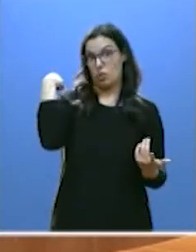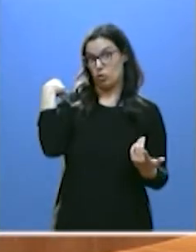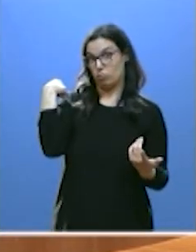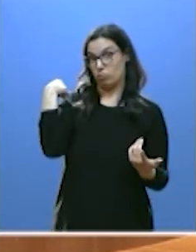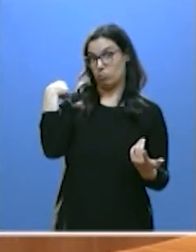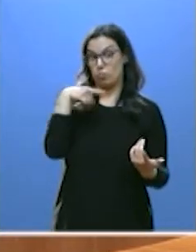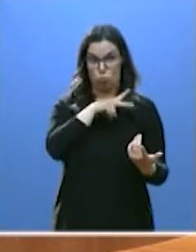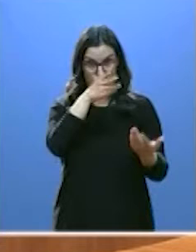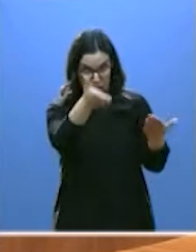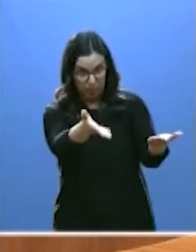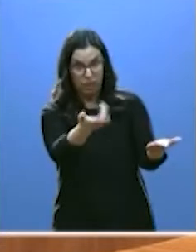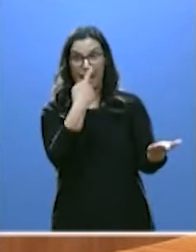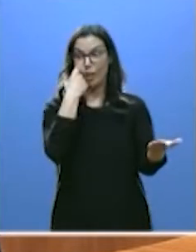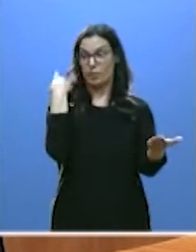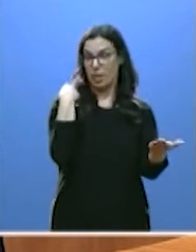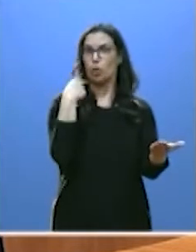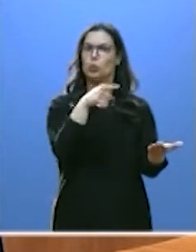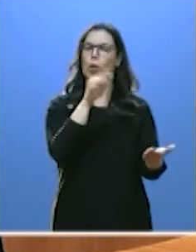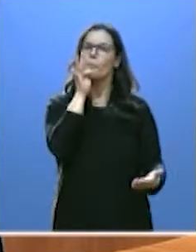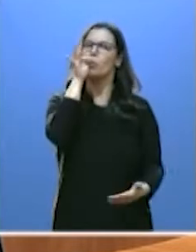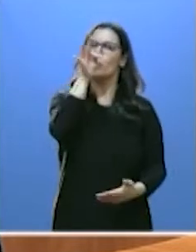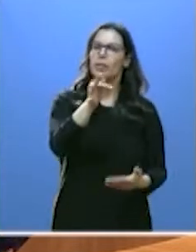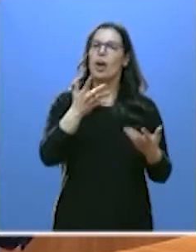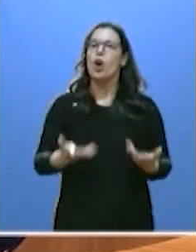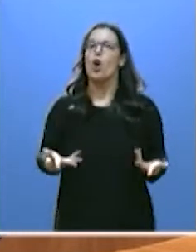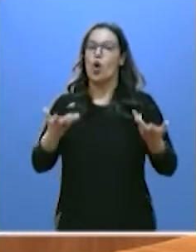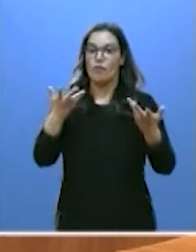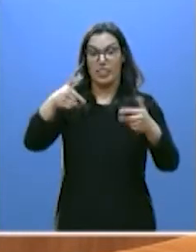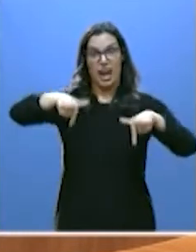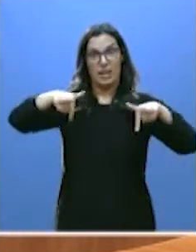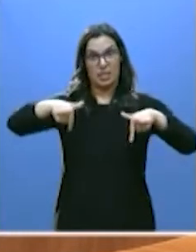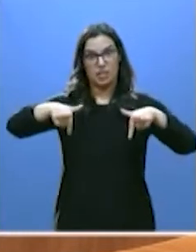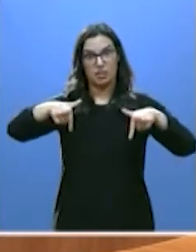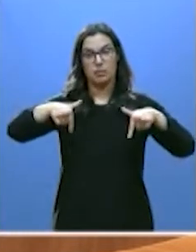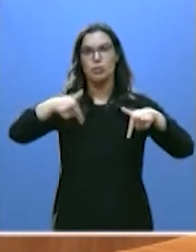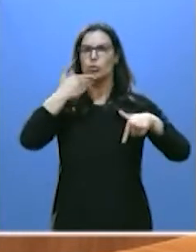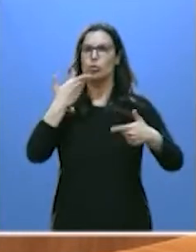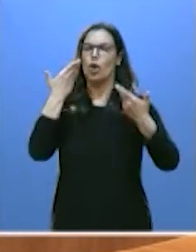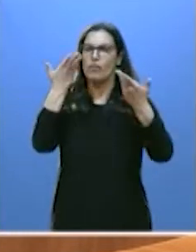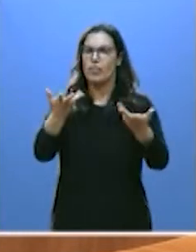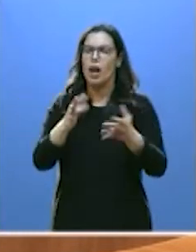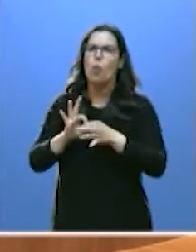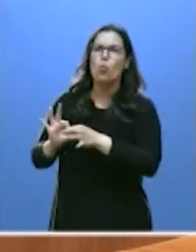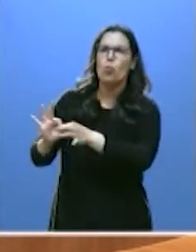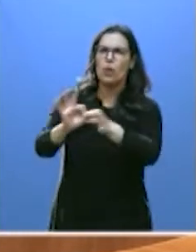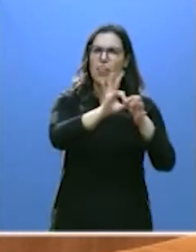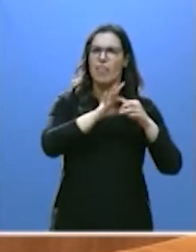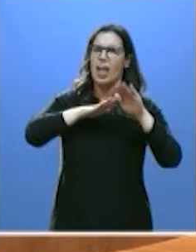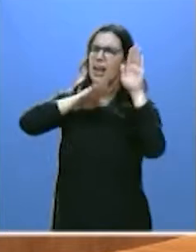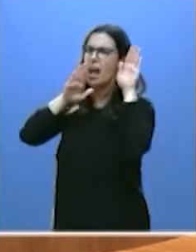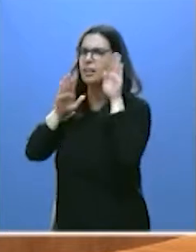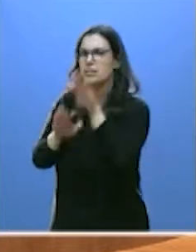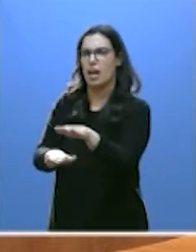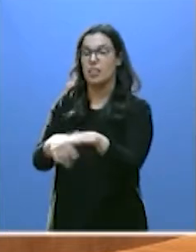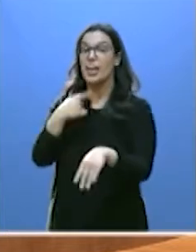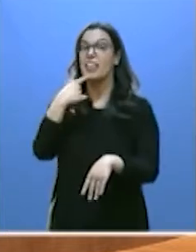es decir, usted, prometía y ofrecía en esta Cámara unidad y lealtad. Y decía